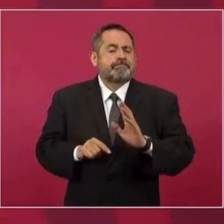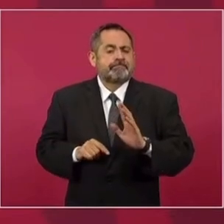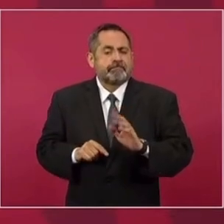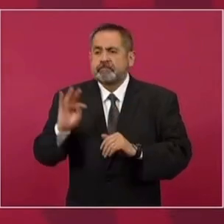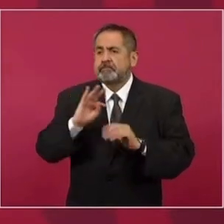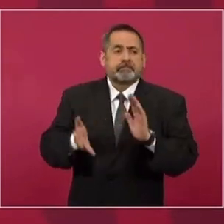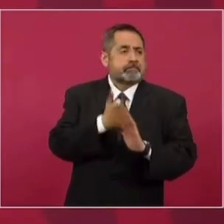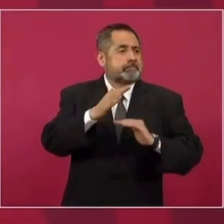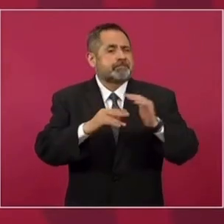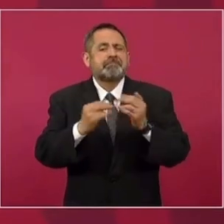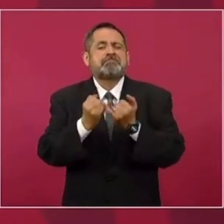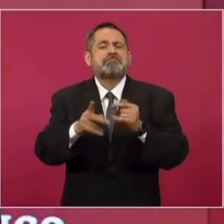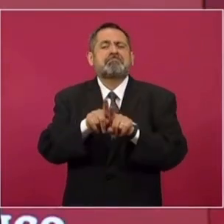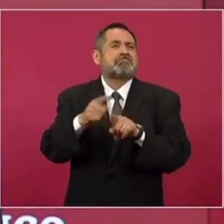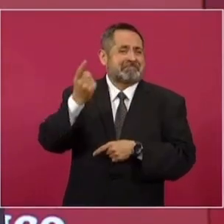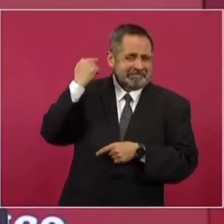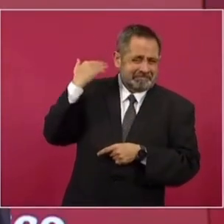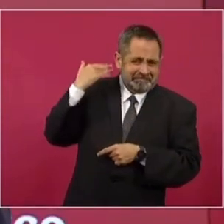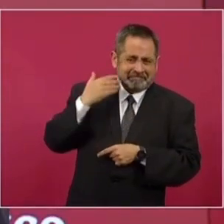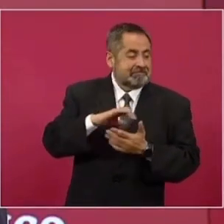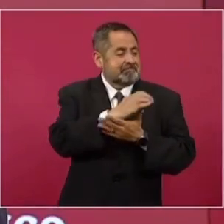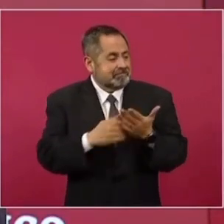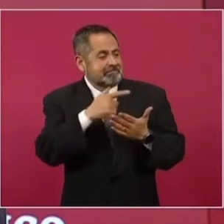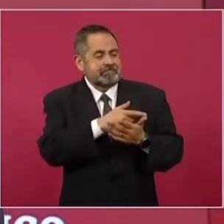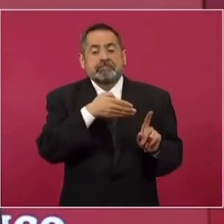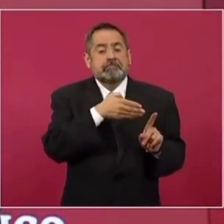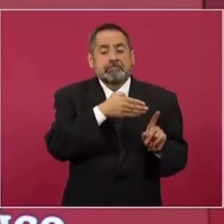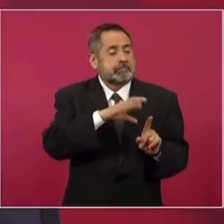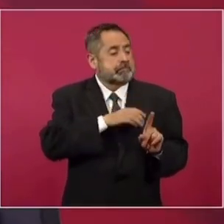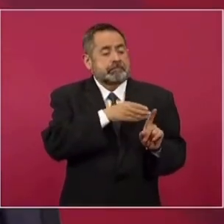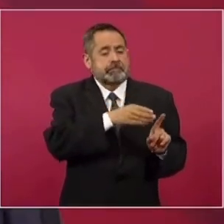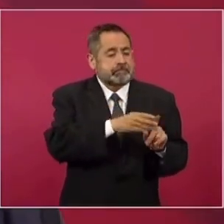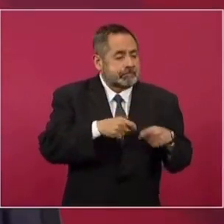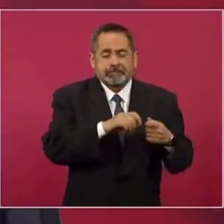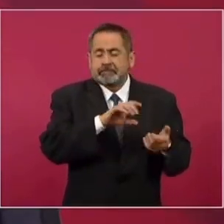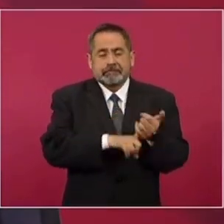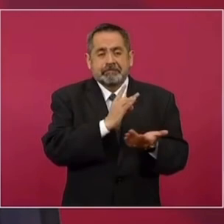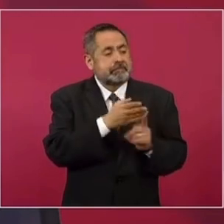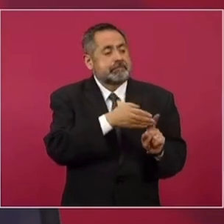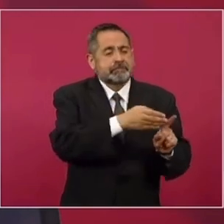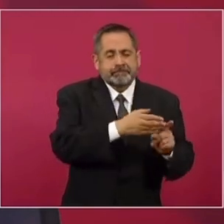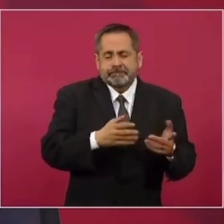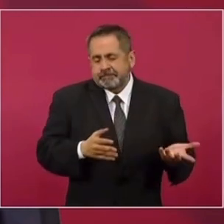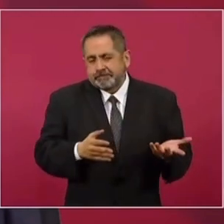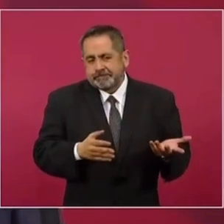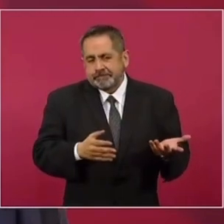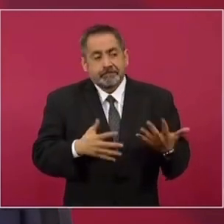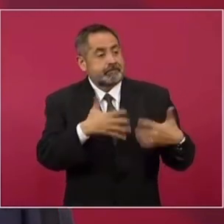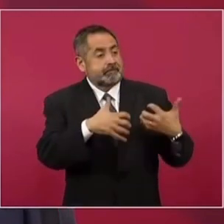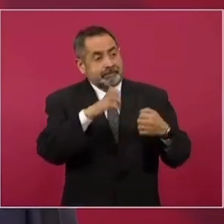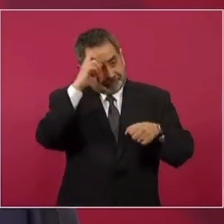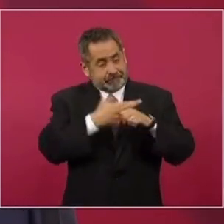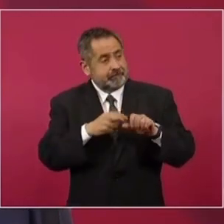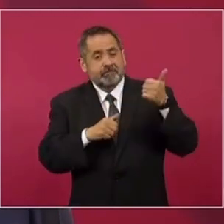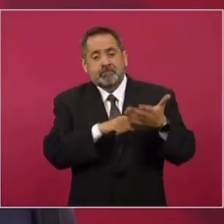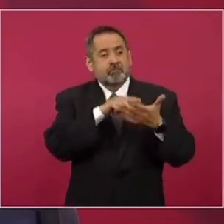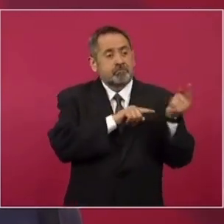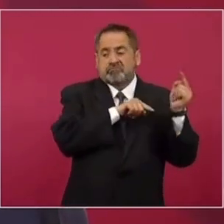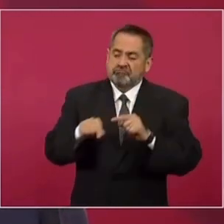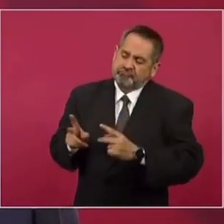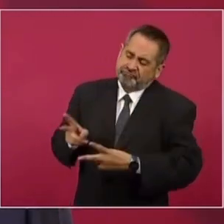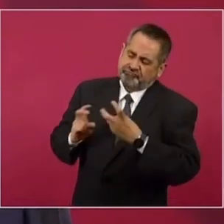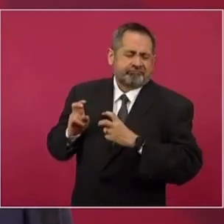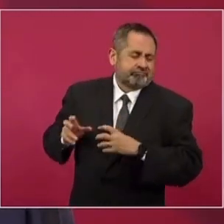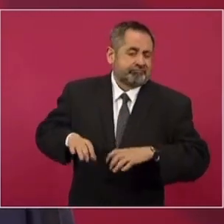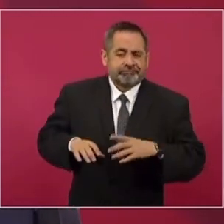hacen obras como antes, con contratistas, predilectos, favoritos, por lo general con empresas extranjeras que venían a